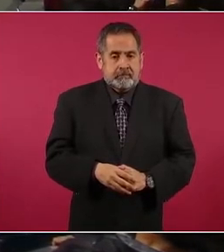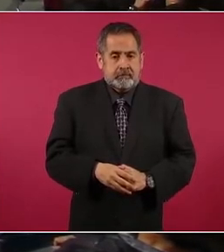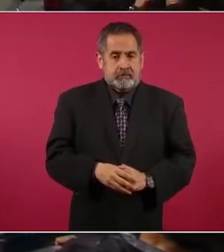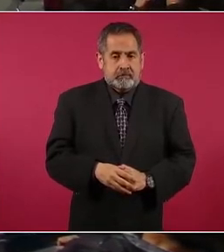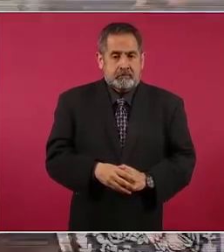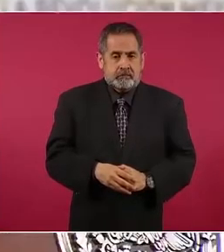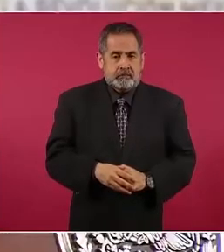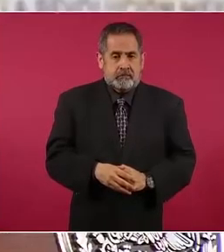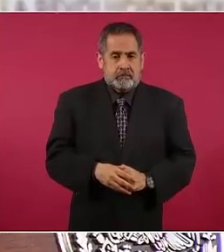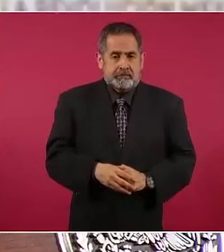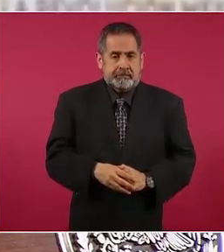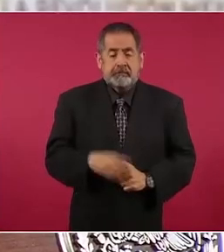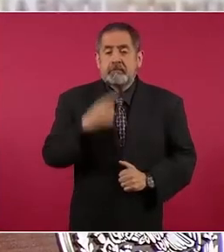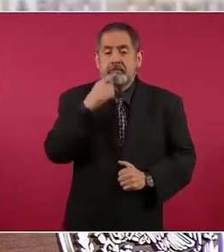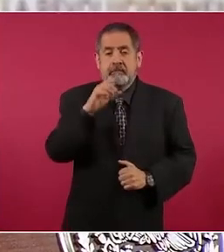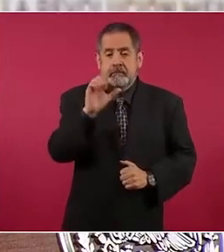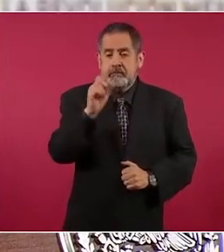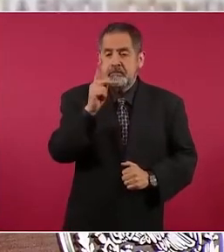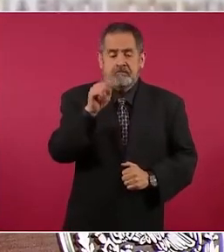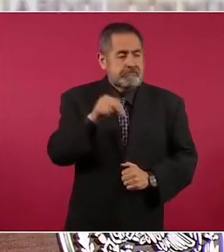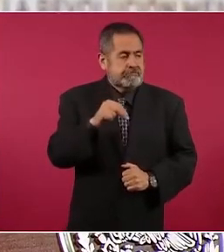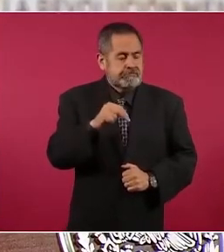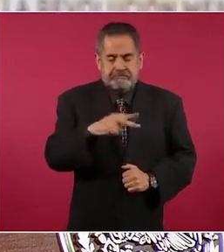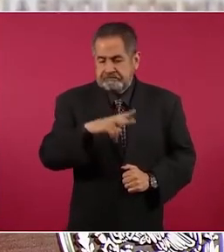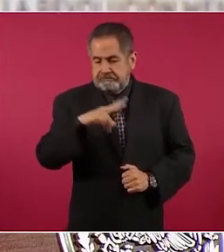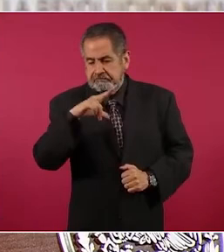Y les dijo Peña que no.